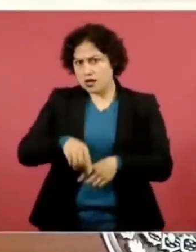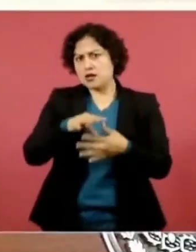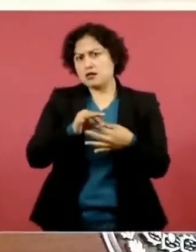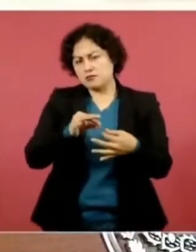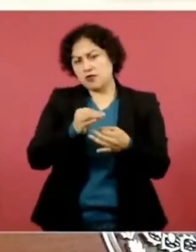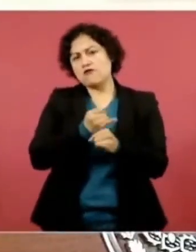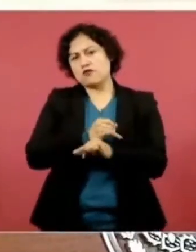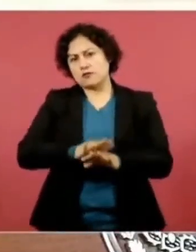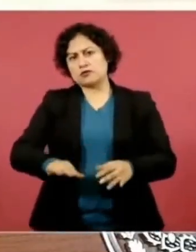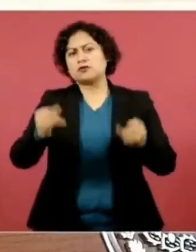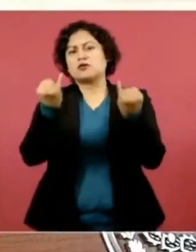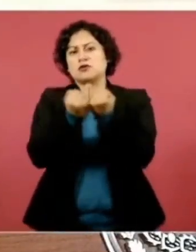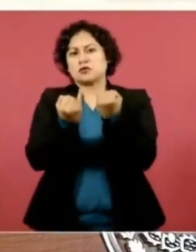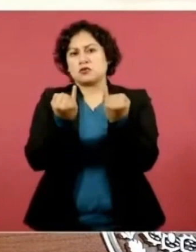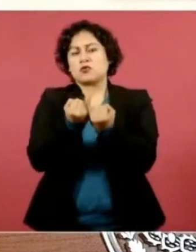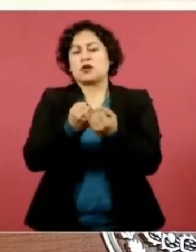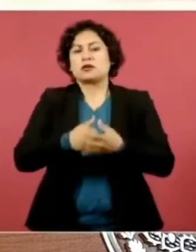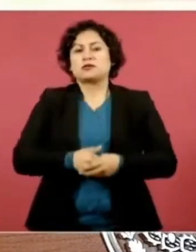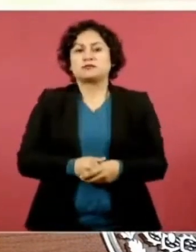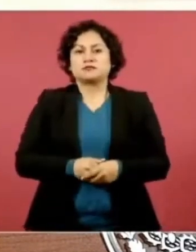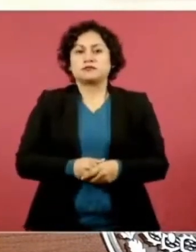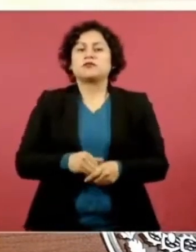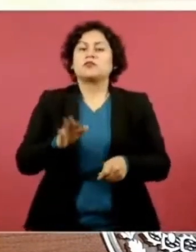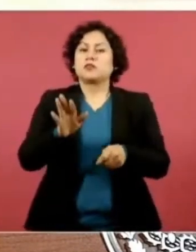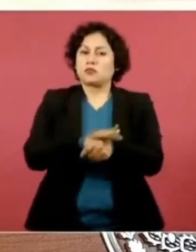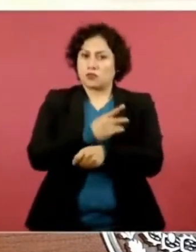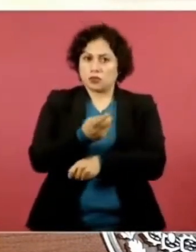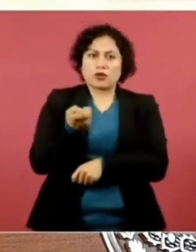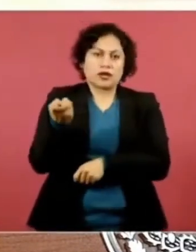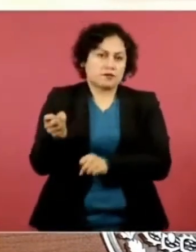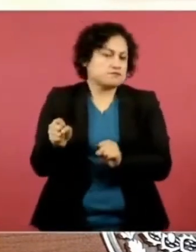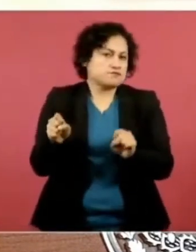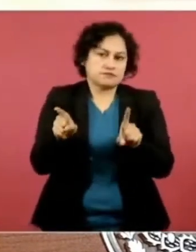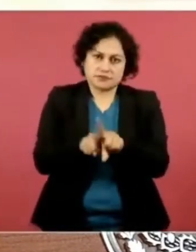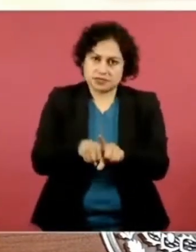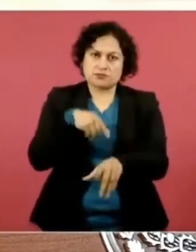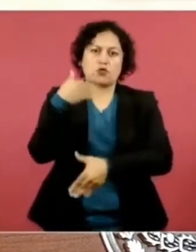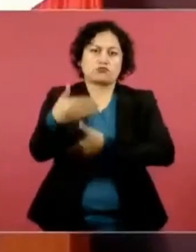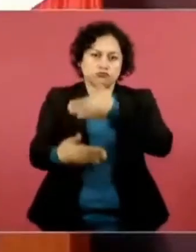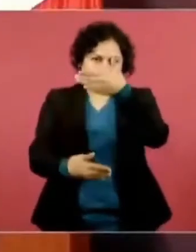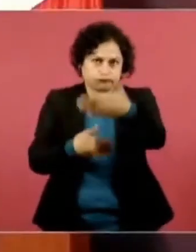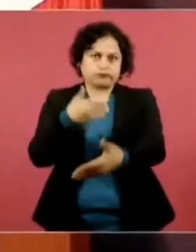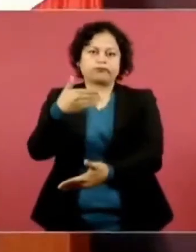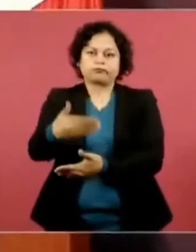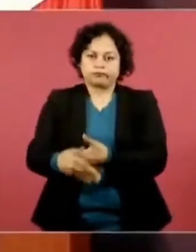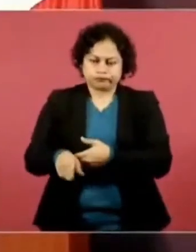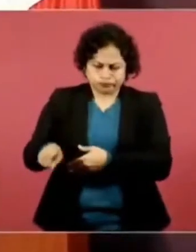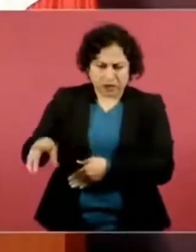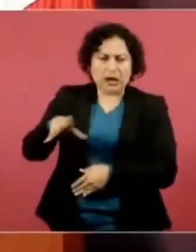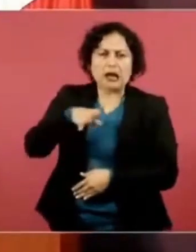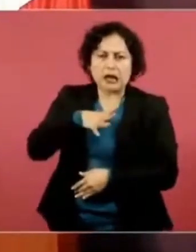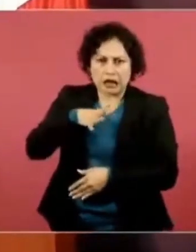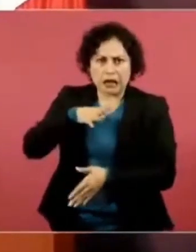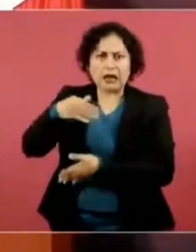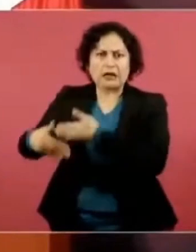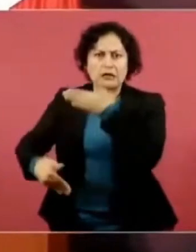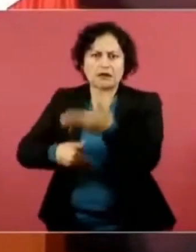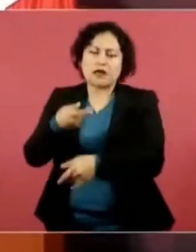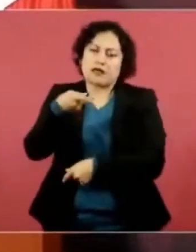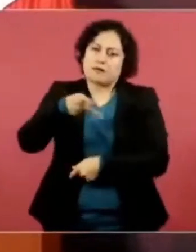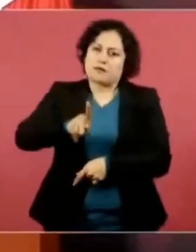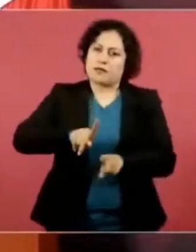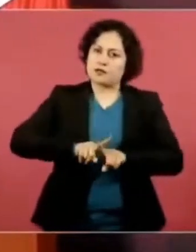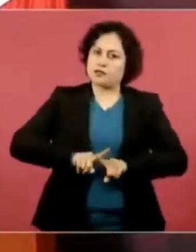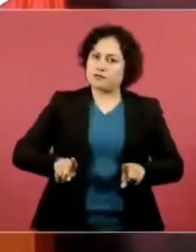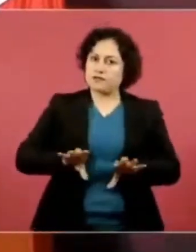también en ese sentido. Son cosas distintas. Entonces,